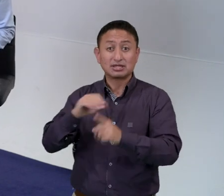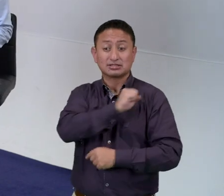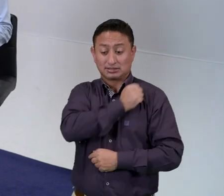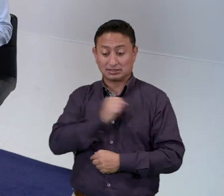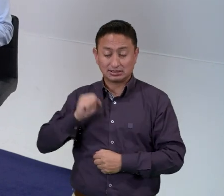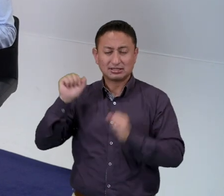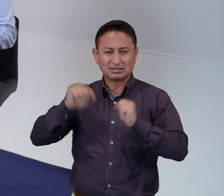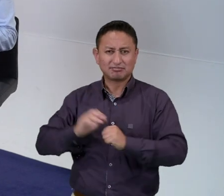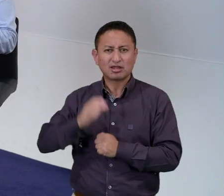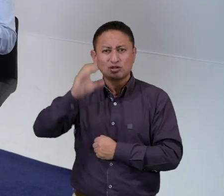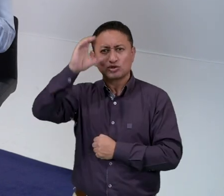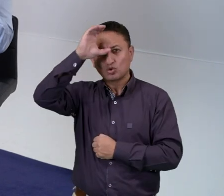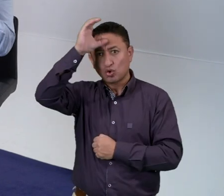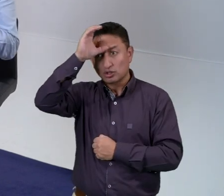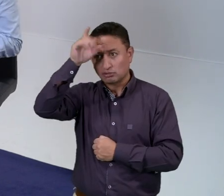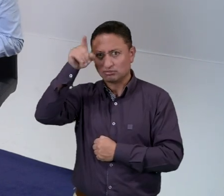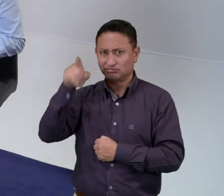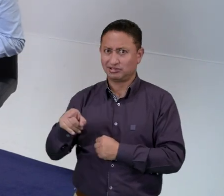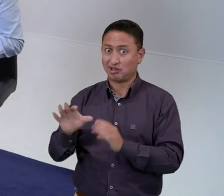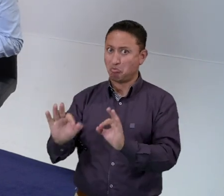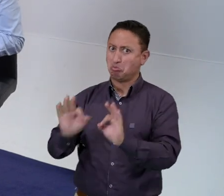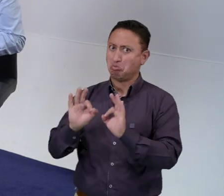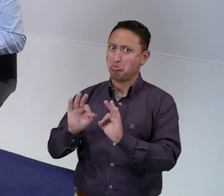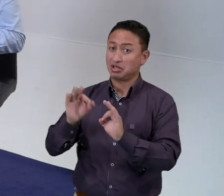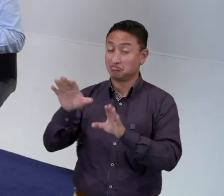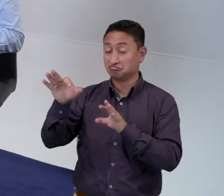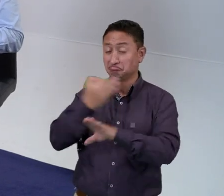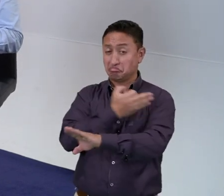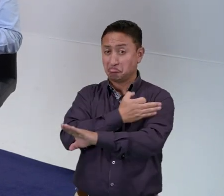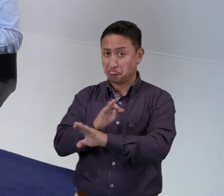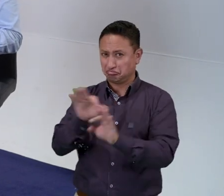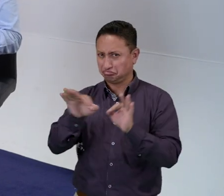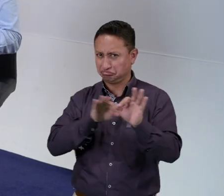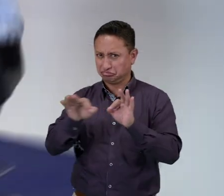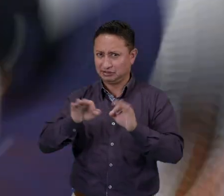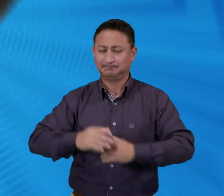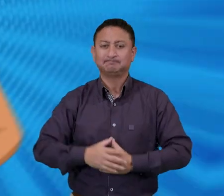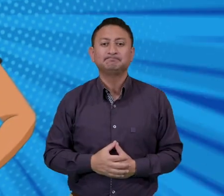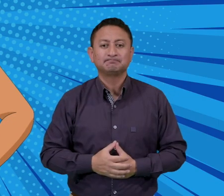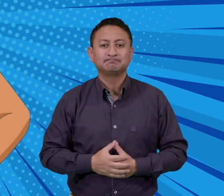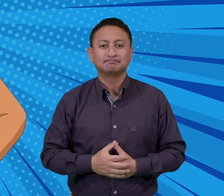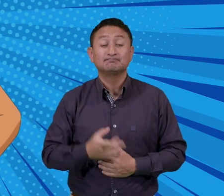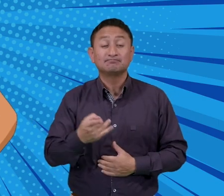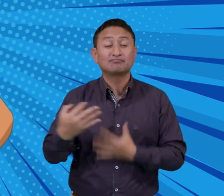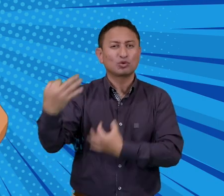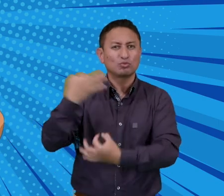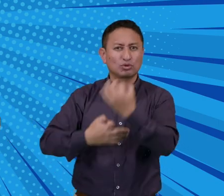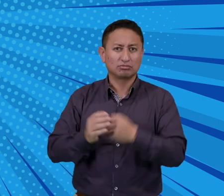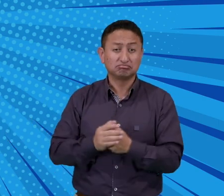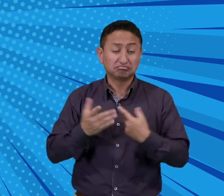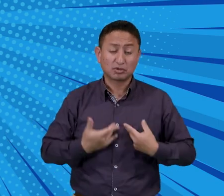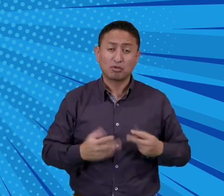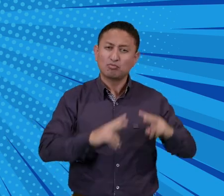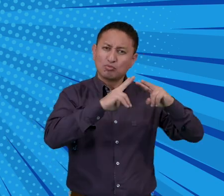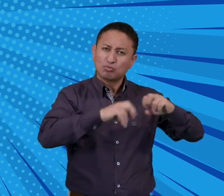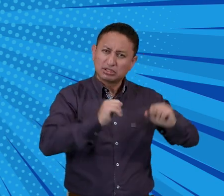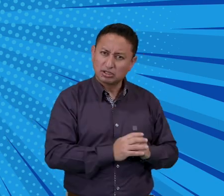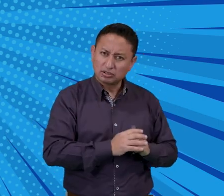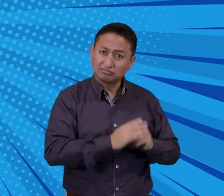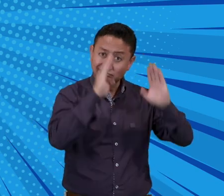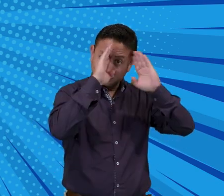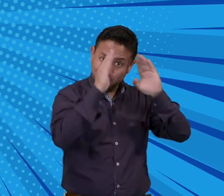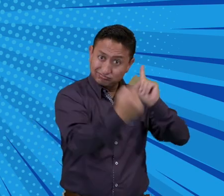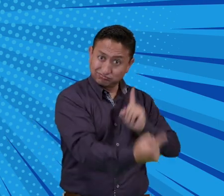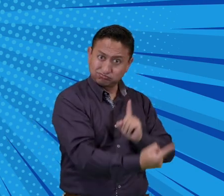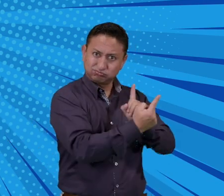que me ayude con algunos conceptos, ya que ella es buena para la teoría precisa. Cisa me indicó que investigó sobre la atención al